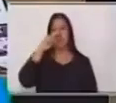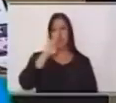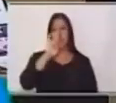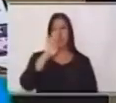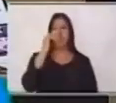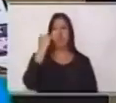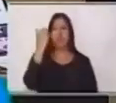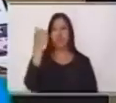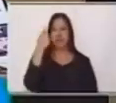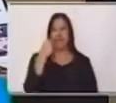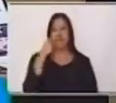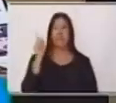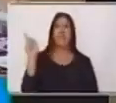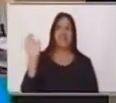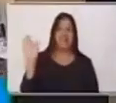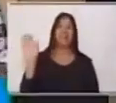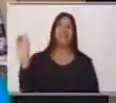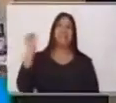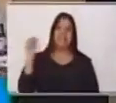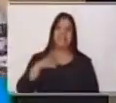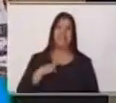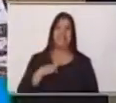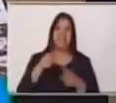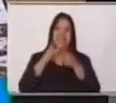Acertaste, sí posee lenguaje literario.